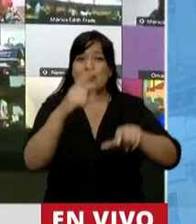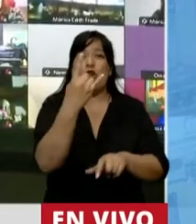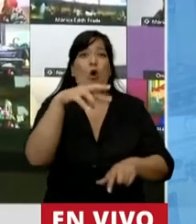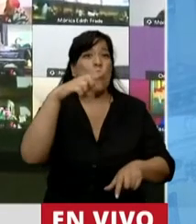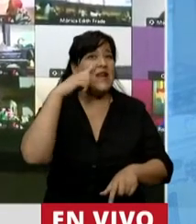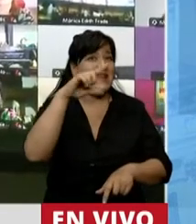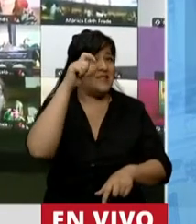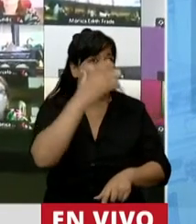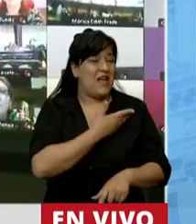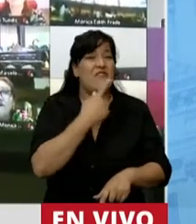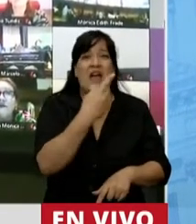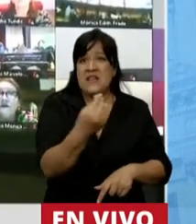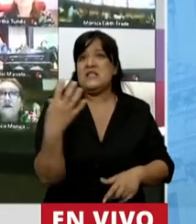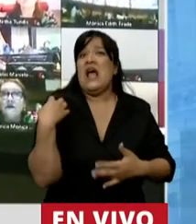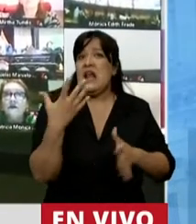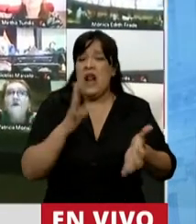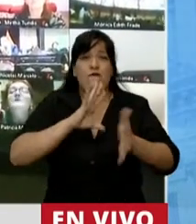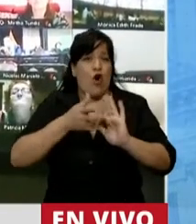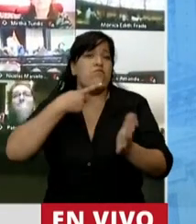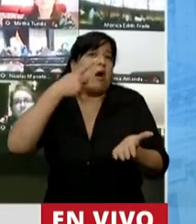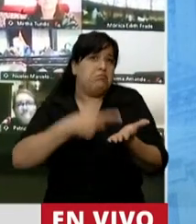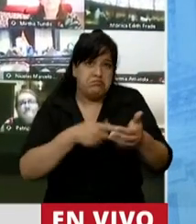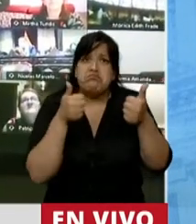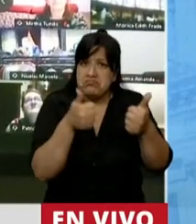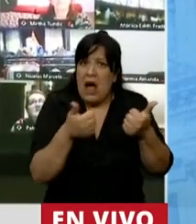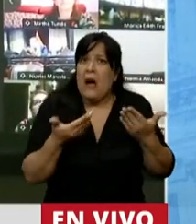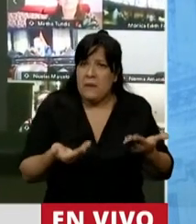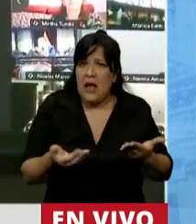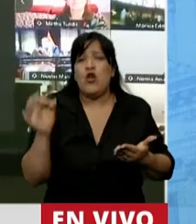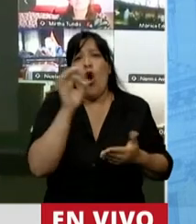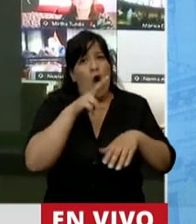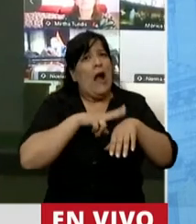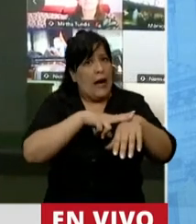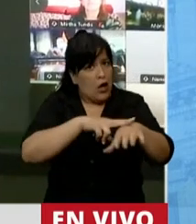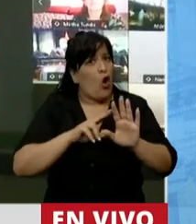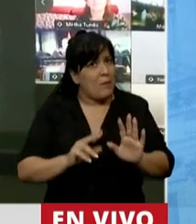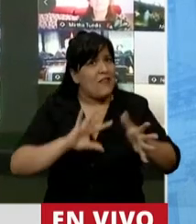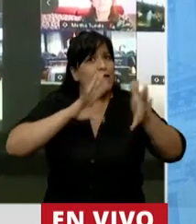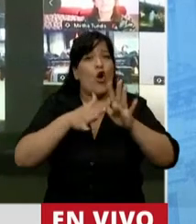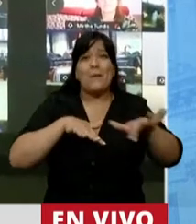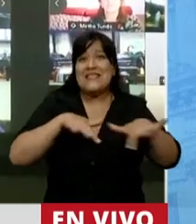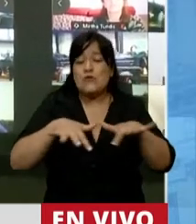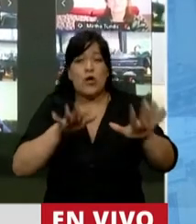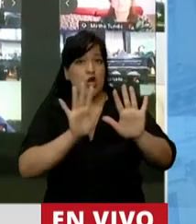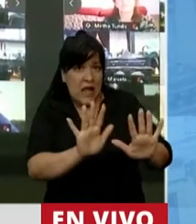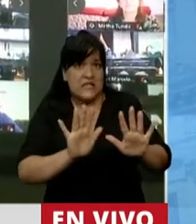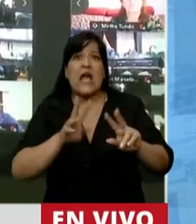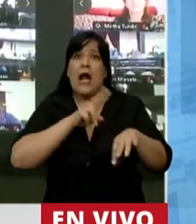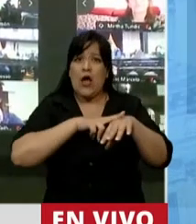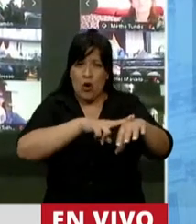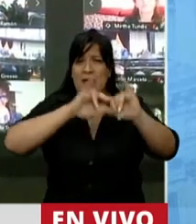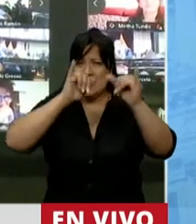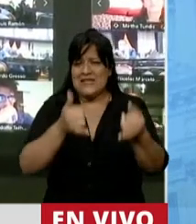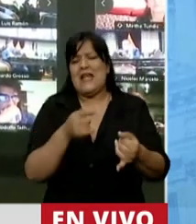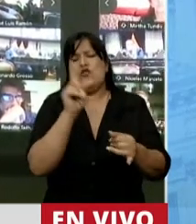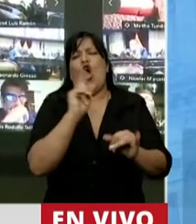que en general era un tipo de medida muy loable o recomendable para este tipo de situaciones. Por supuesto no